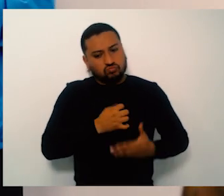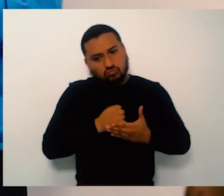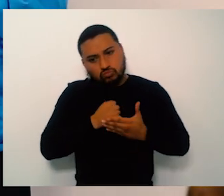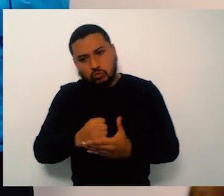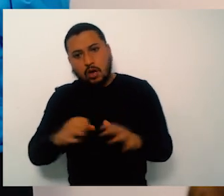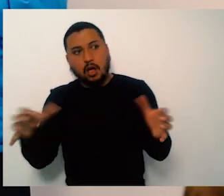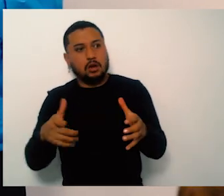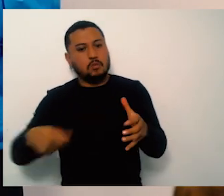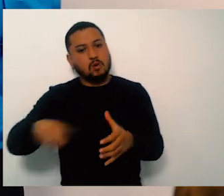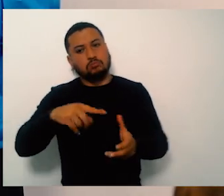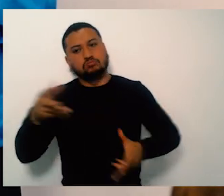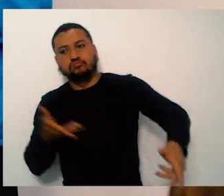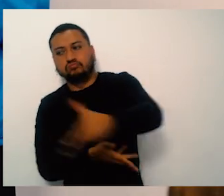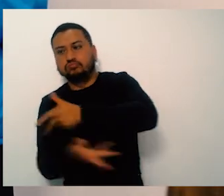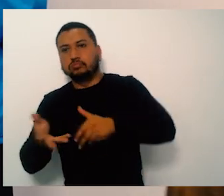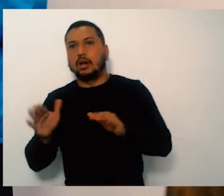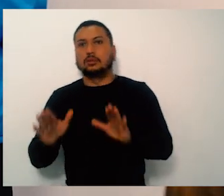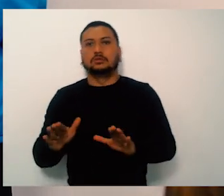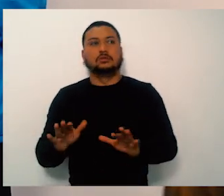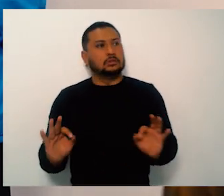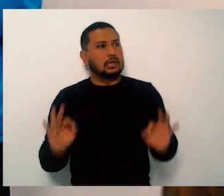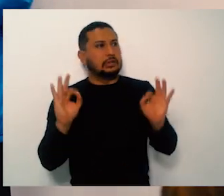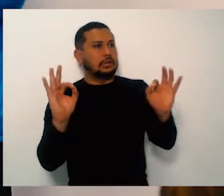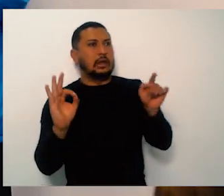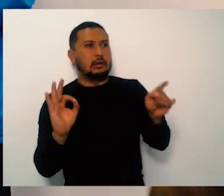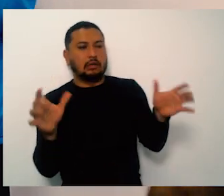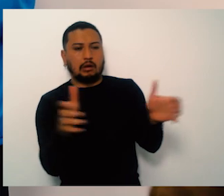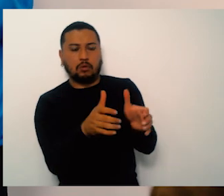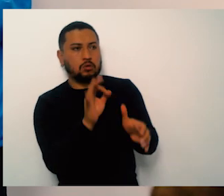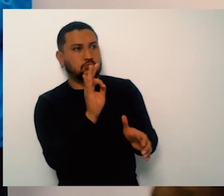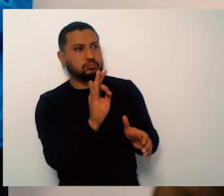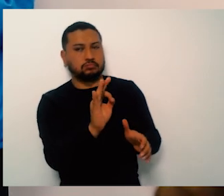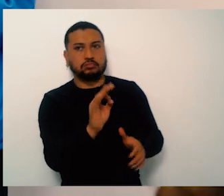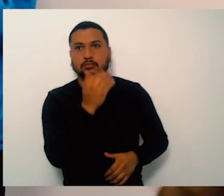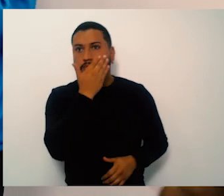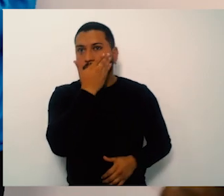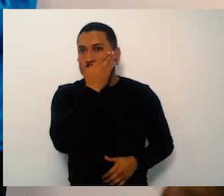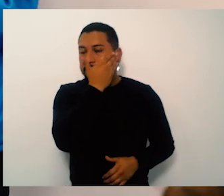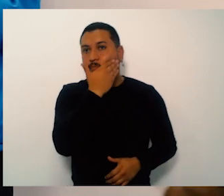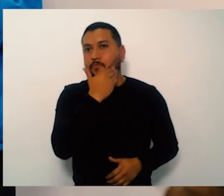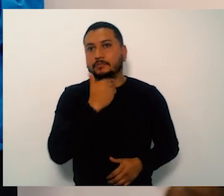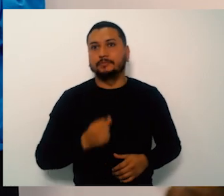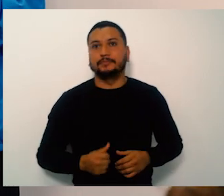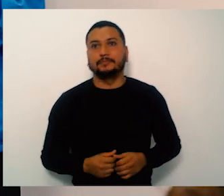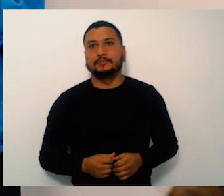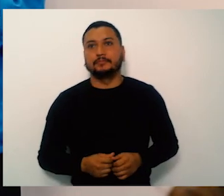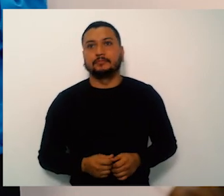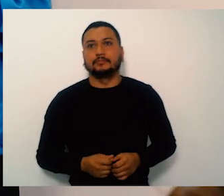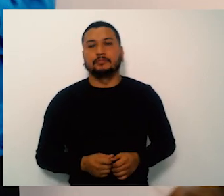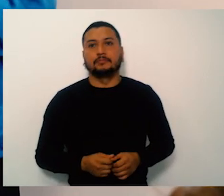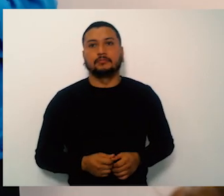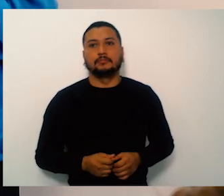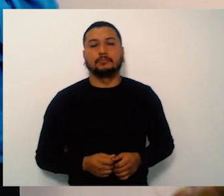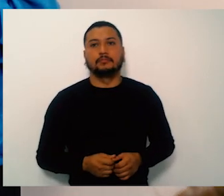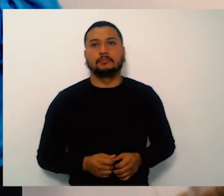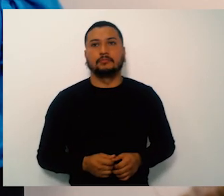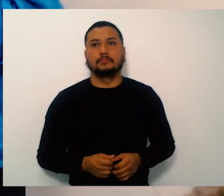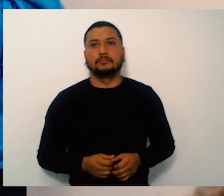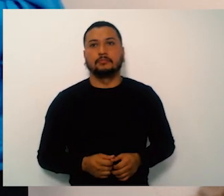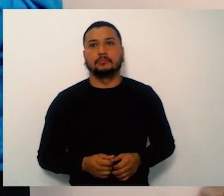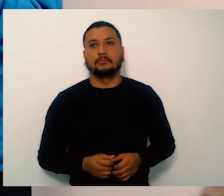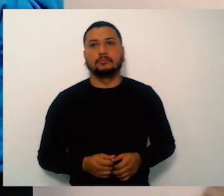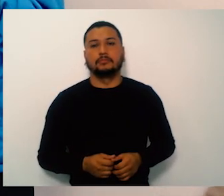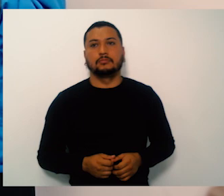Desde la asociación en lo que yo he andado en lo que yo visite en lo que yo ando me doy cuenta